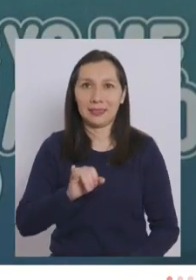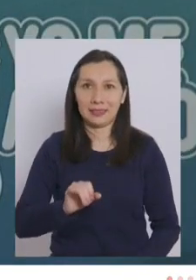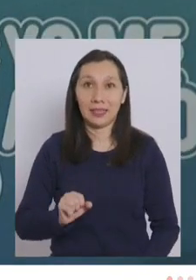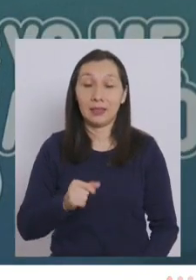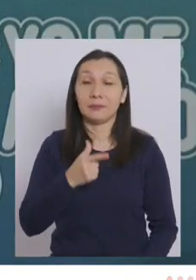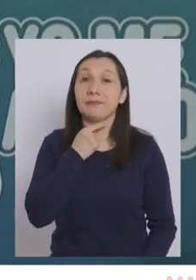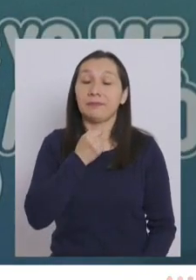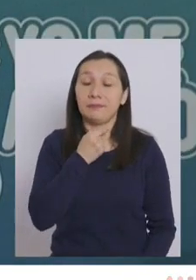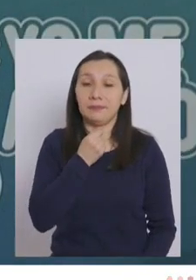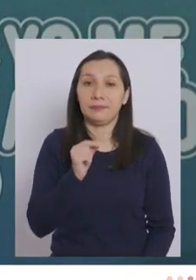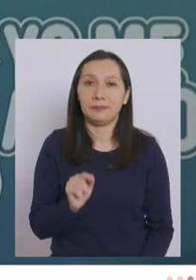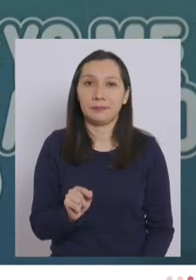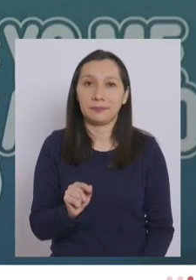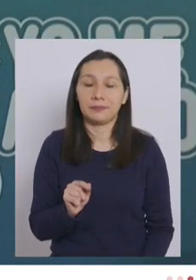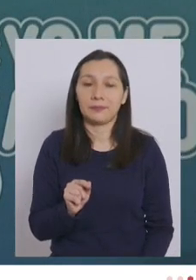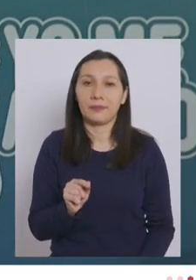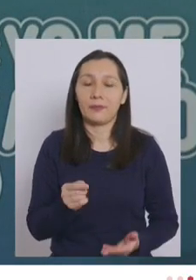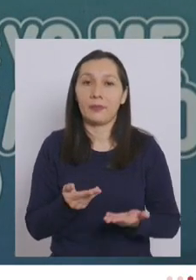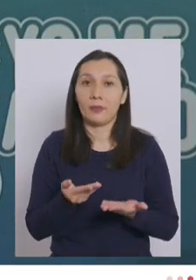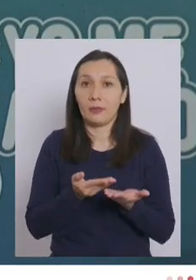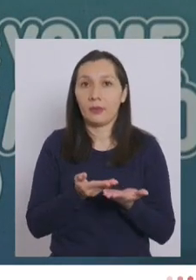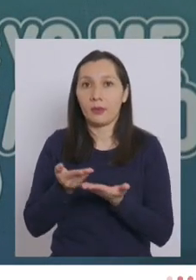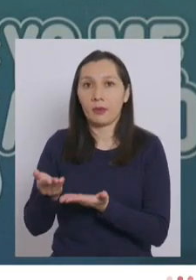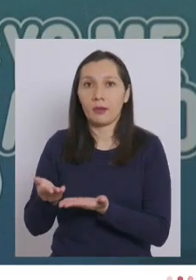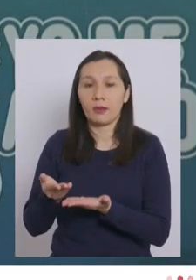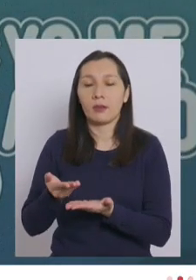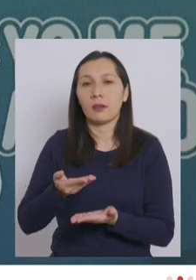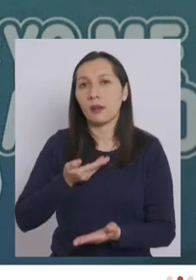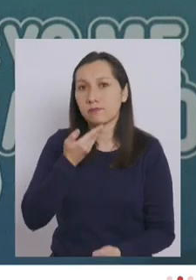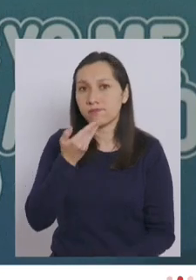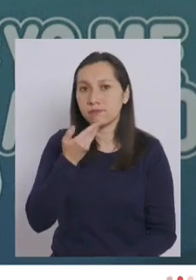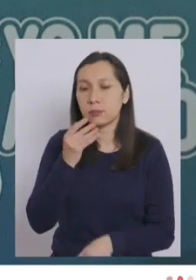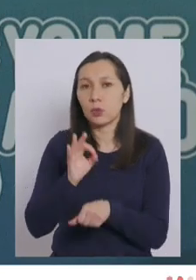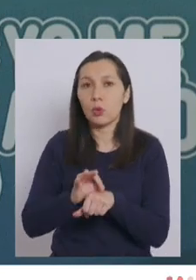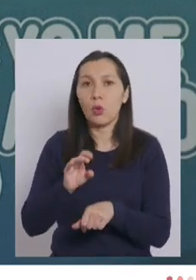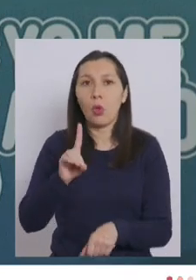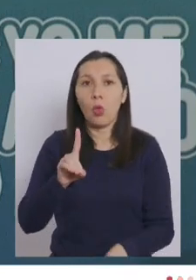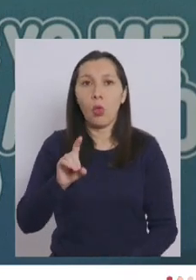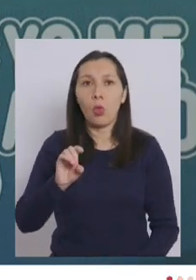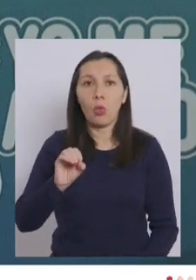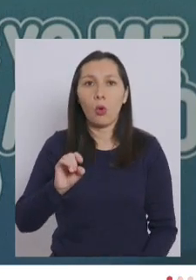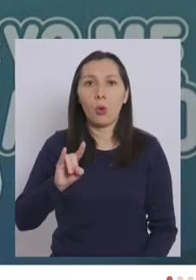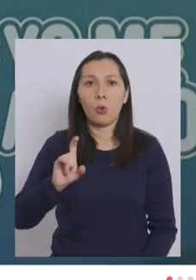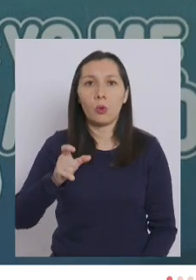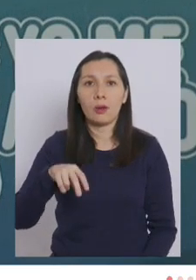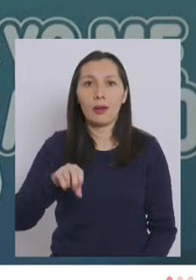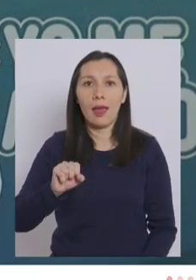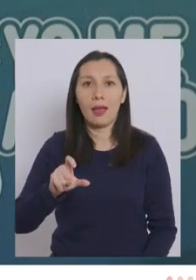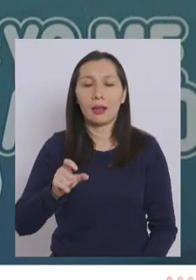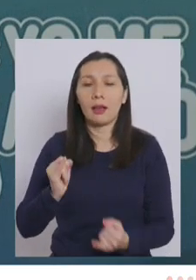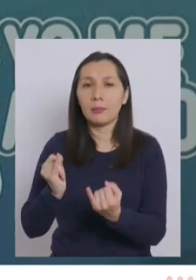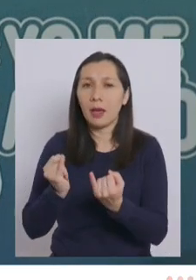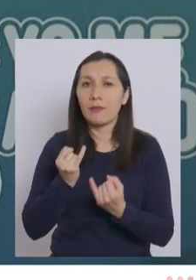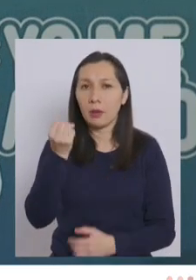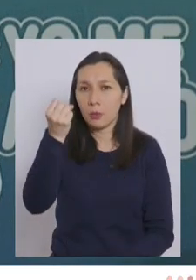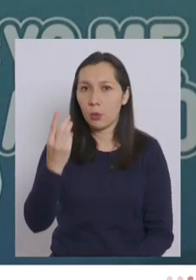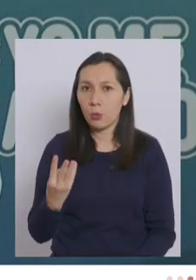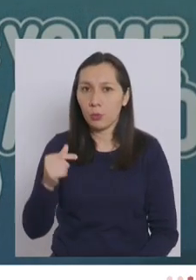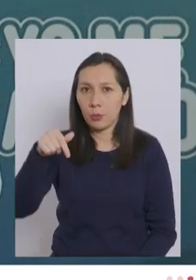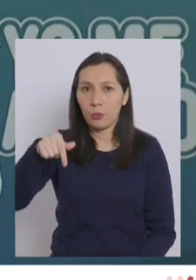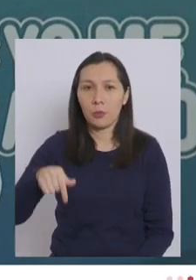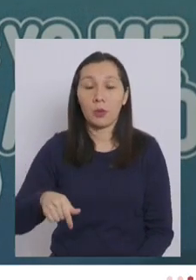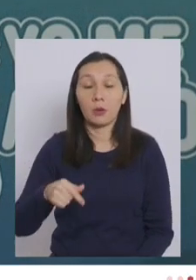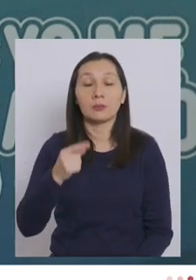Quiero dar la palabra al Dr. Duñac para que nos informe de las cifras de hoy día.